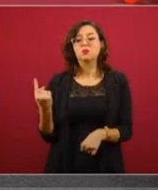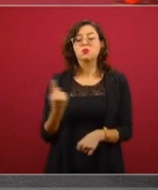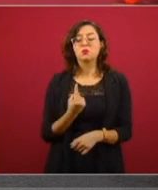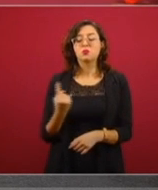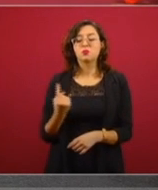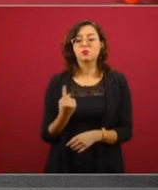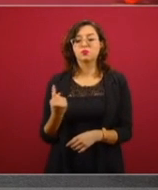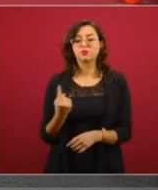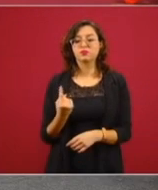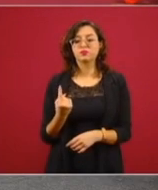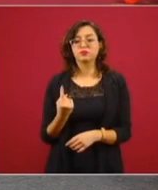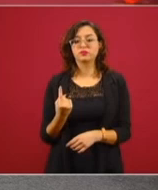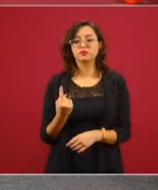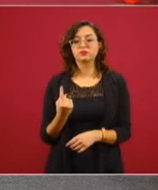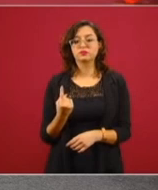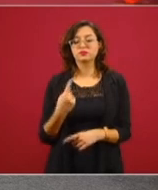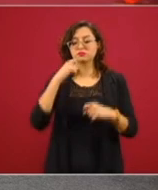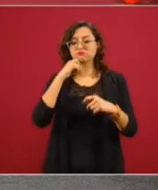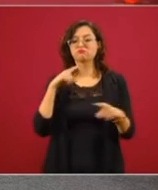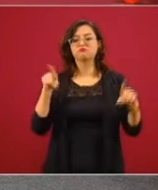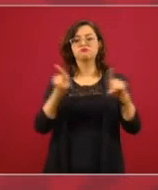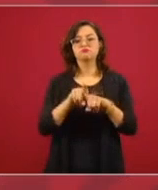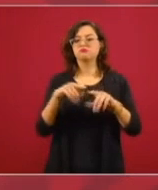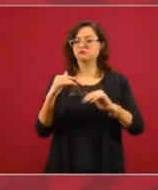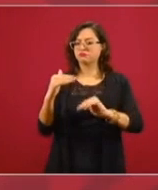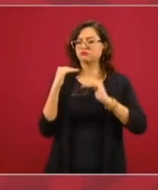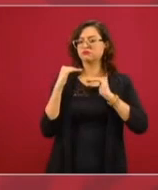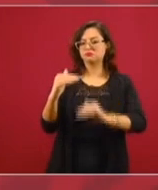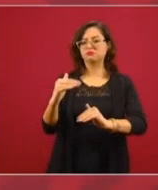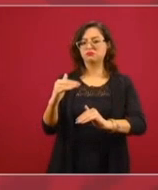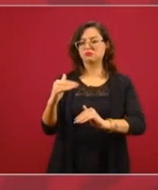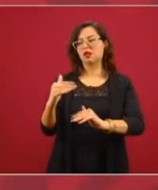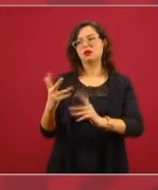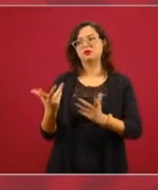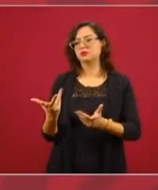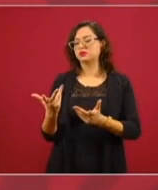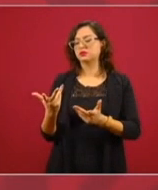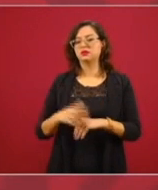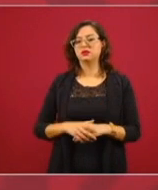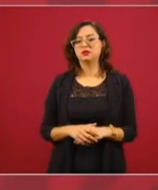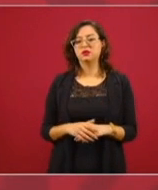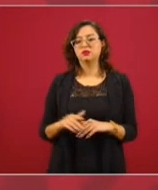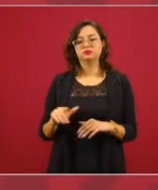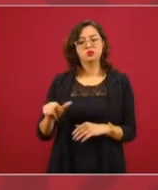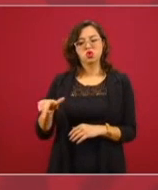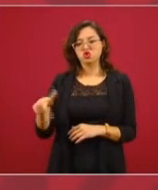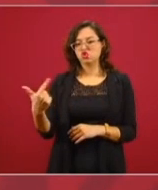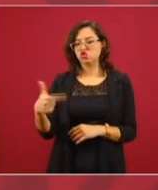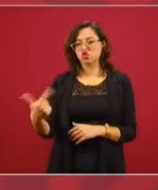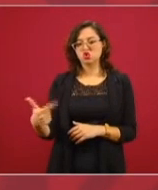Nos limitaron un número, ¿no?, 12